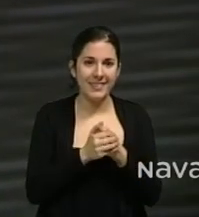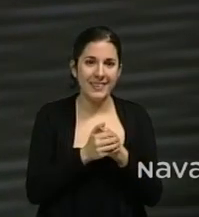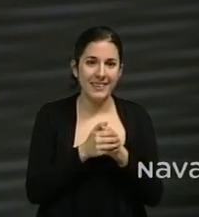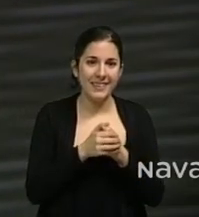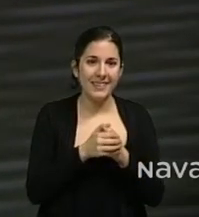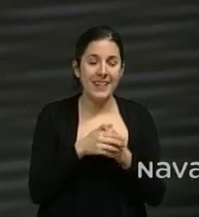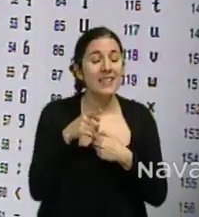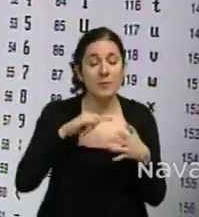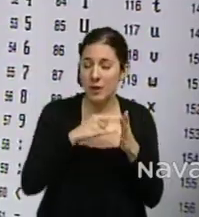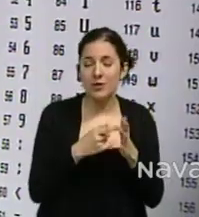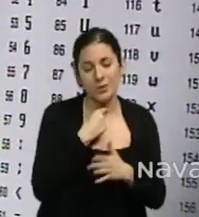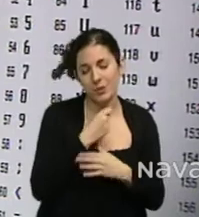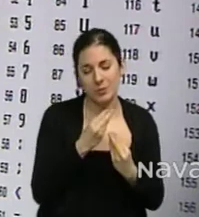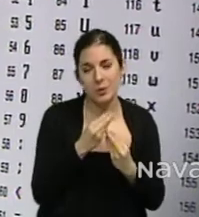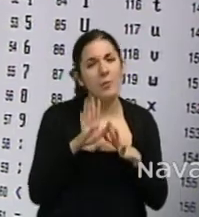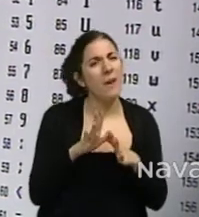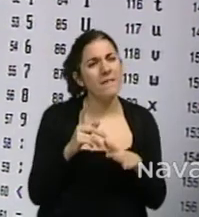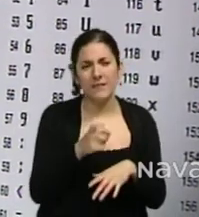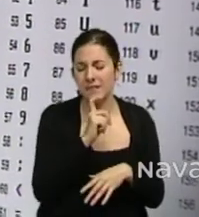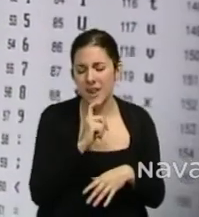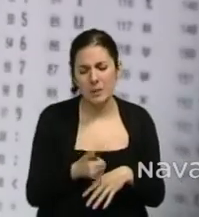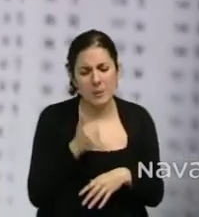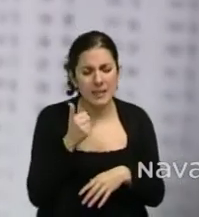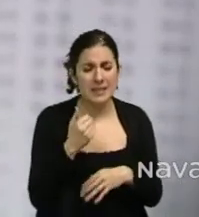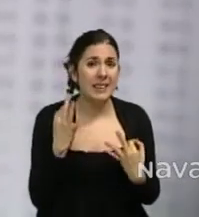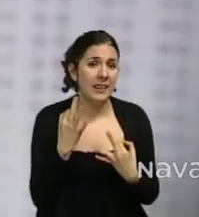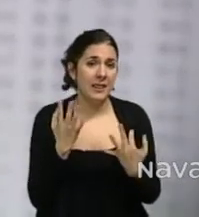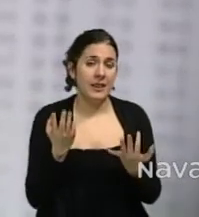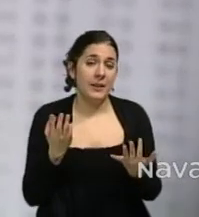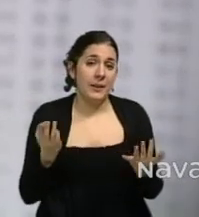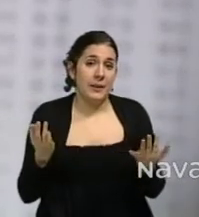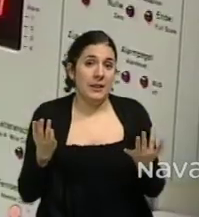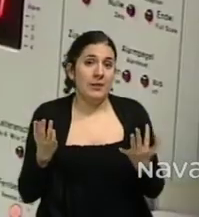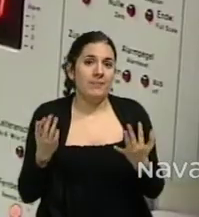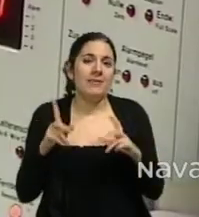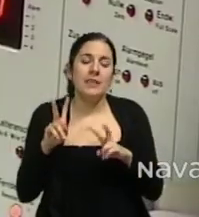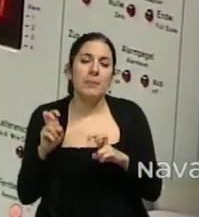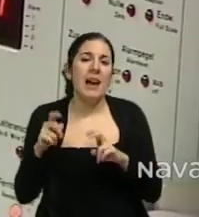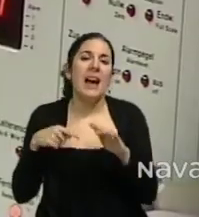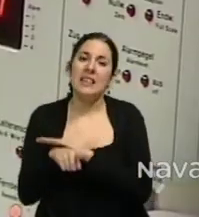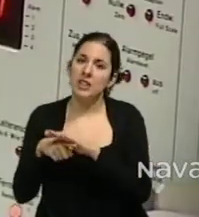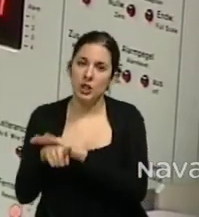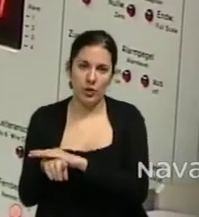del proyecto, pero la parte más difícil ha sido sobre todo la parte de gestión,